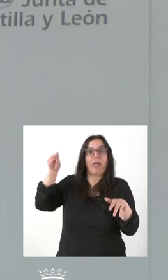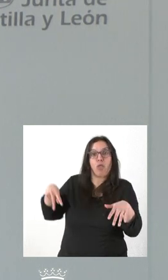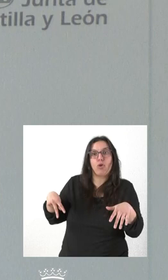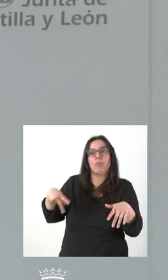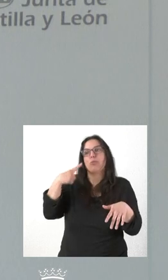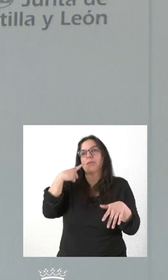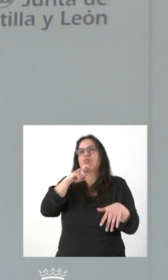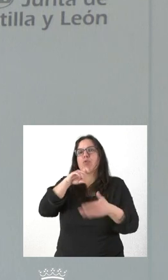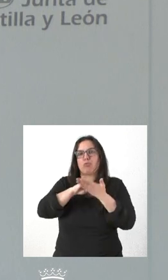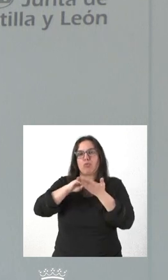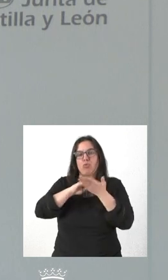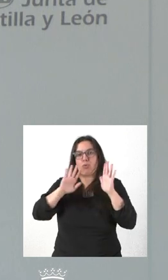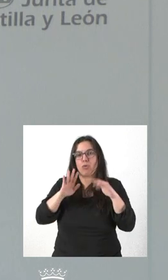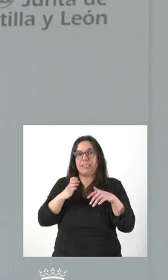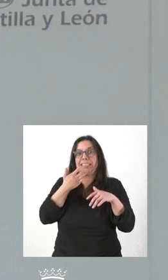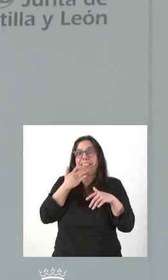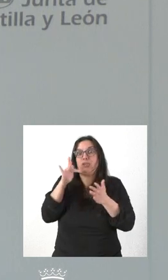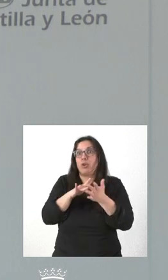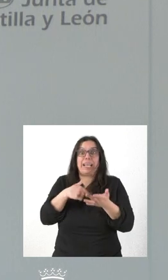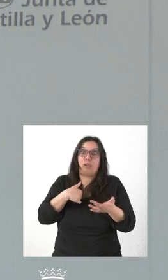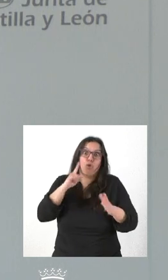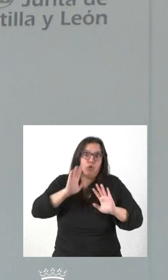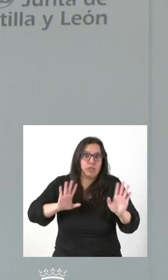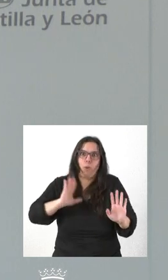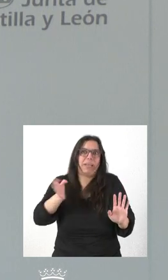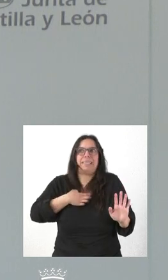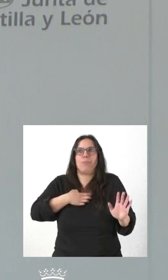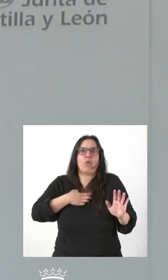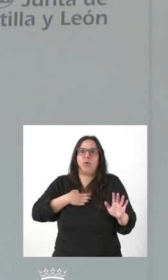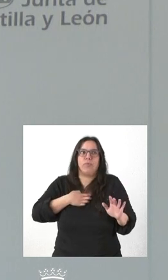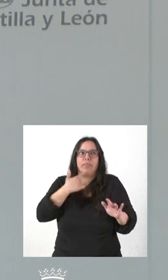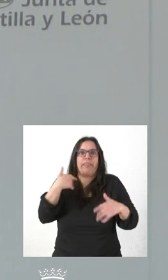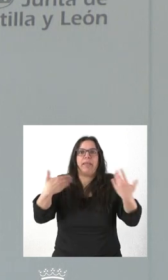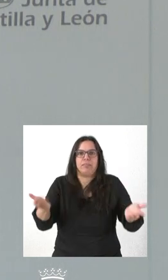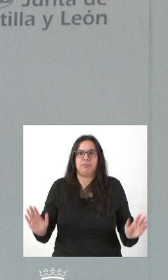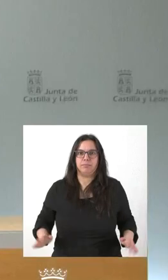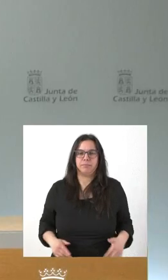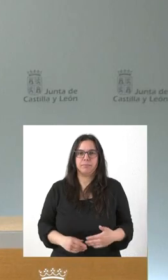pues veremos cómo se pueda resolver. Si es que ese es el caso, que tampoco me atrevo yo ahora a adelantar acontecimientos.